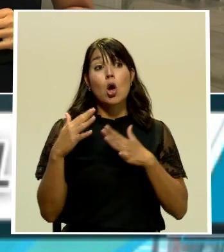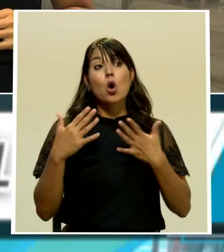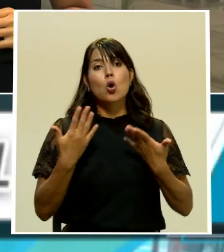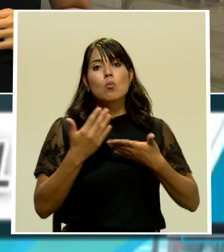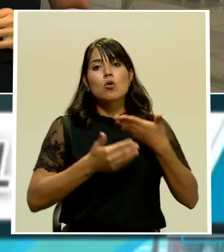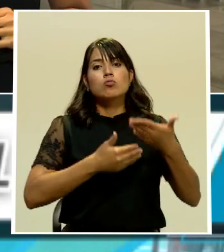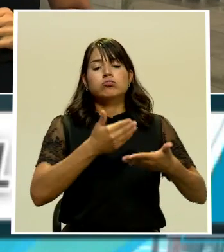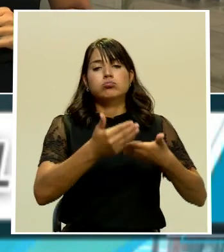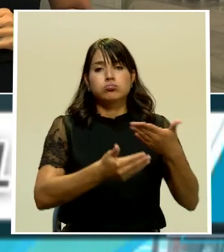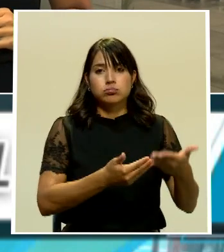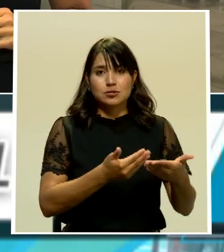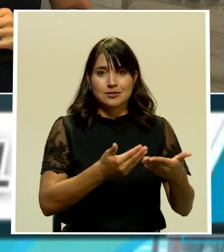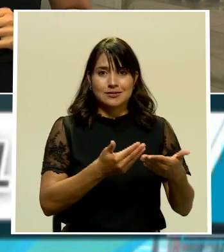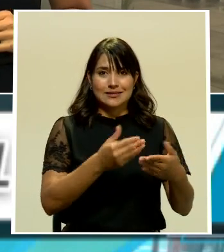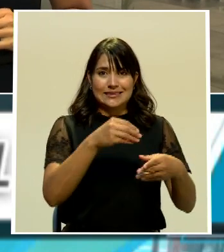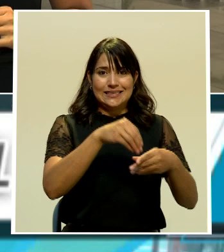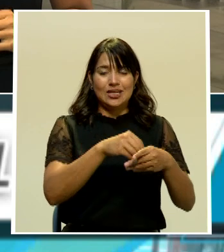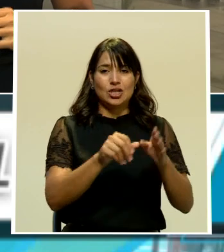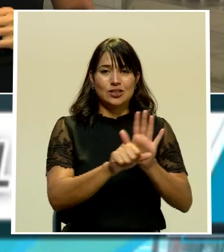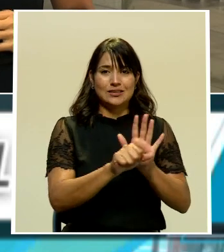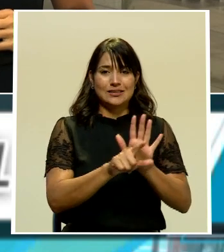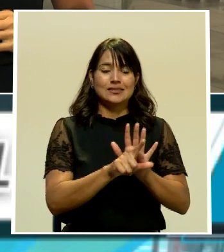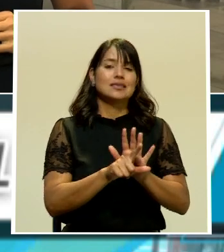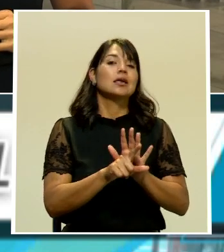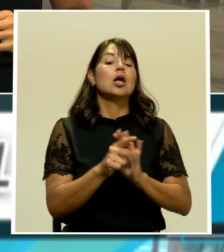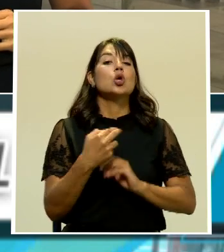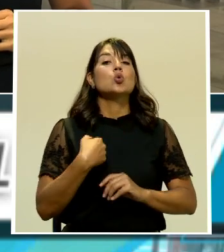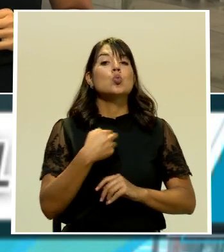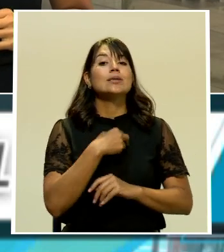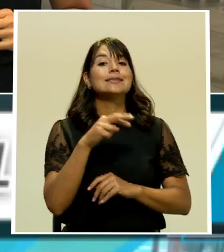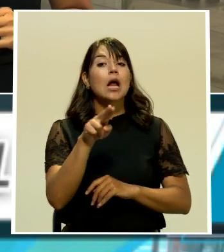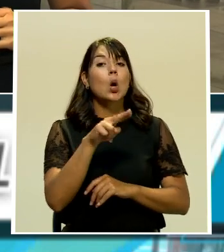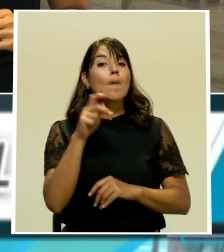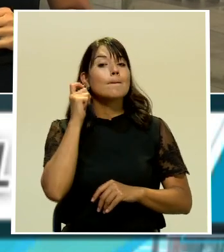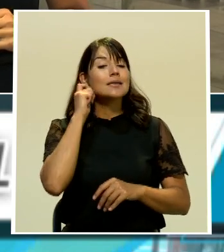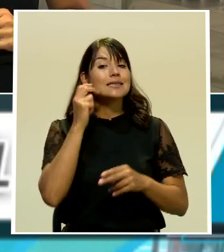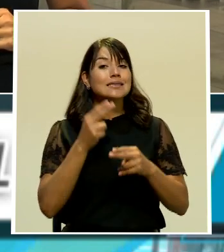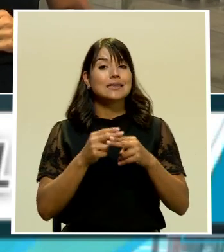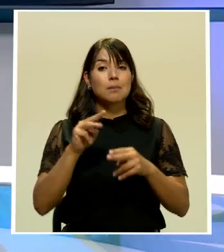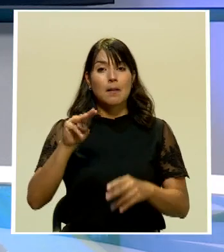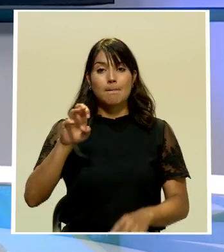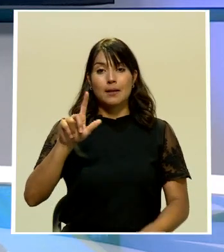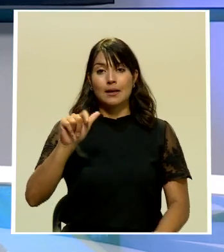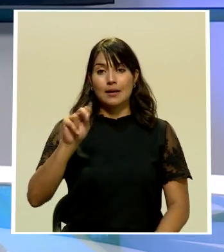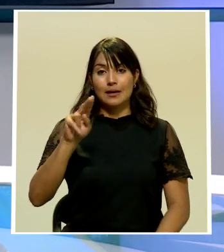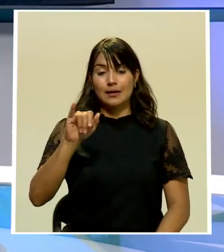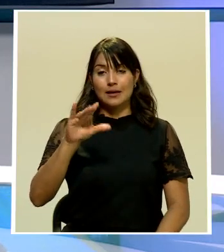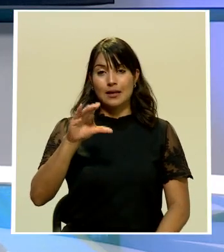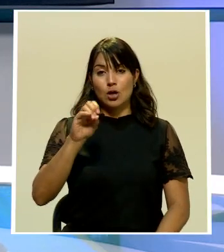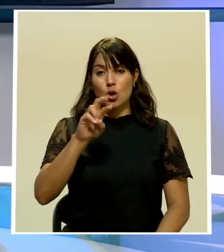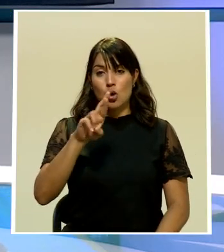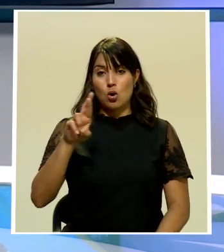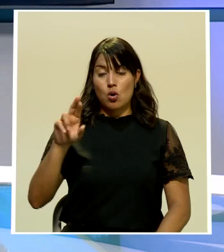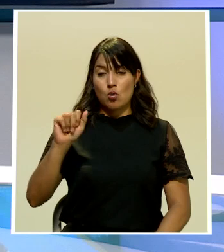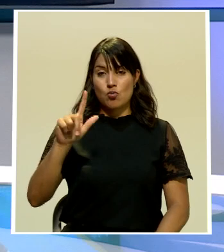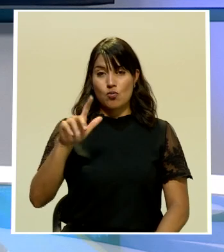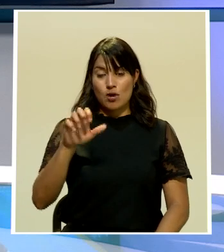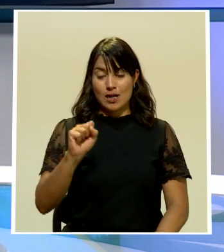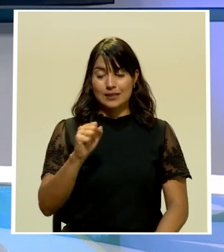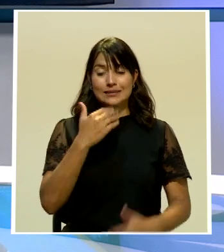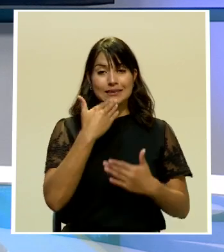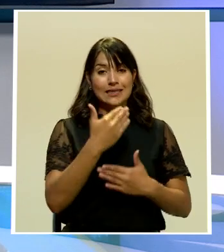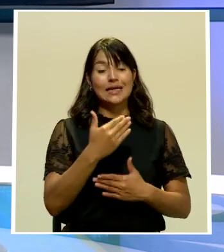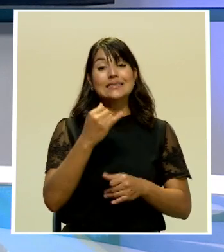evolucionan las cosas ahí en la Asamblea Legislativa. Nuestra compañera Melanie Corrales. Muchas gracias. El Instituto